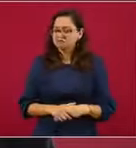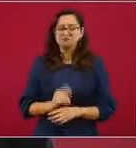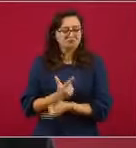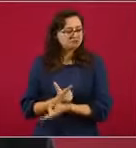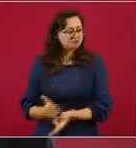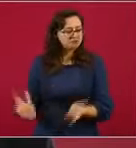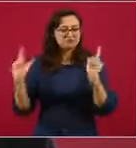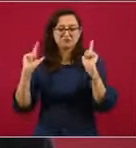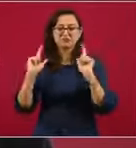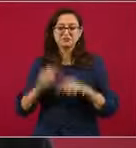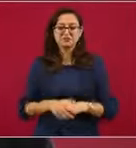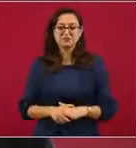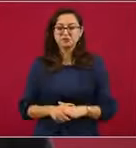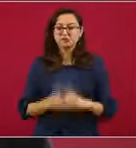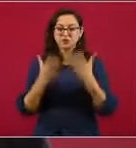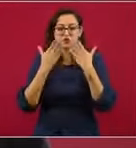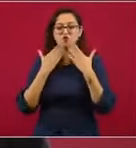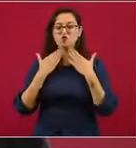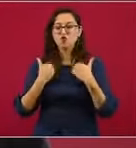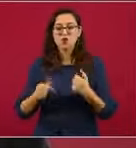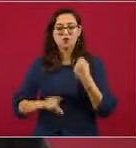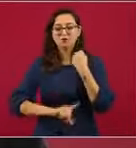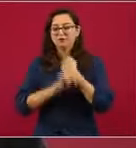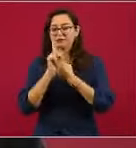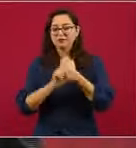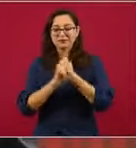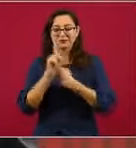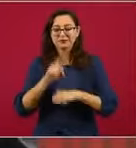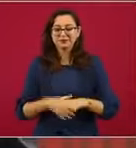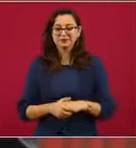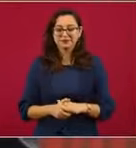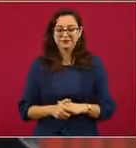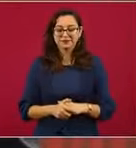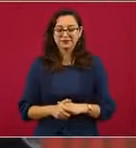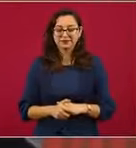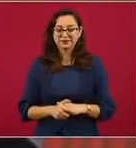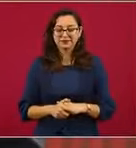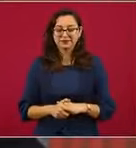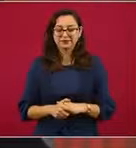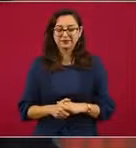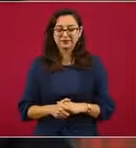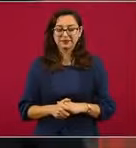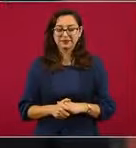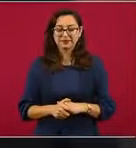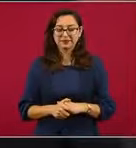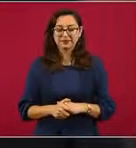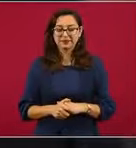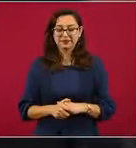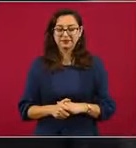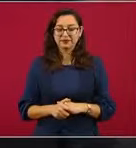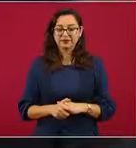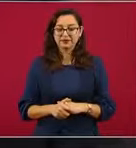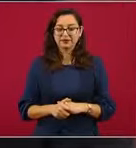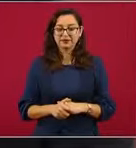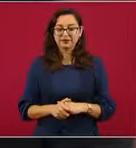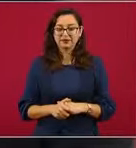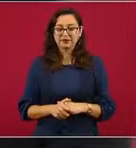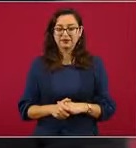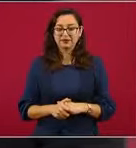Si lo que hiciéramos no